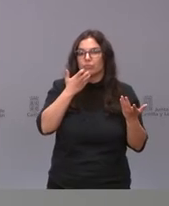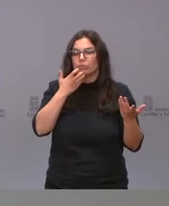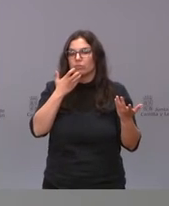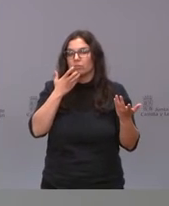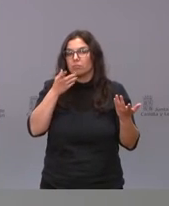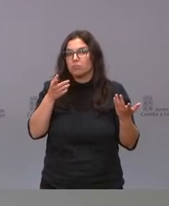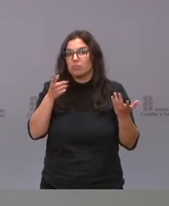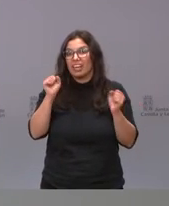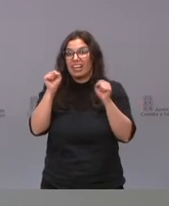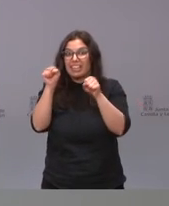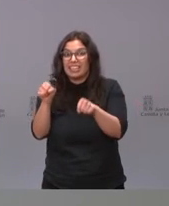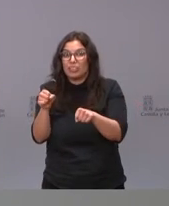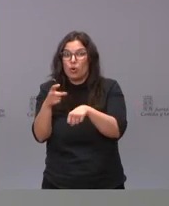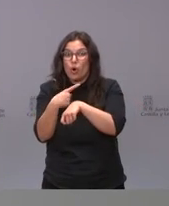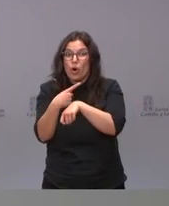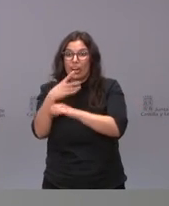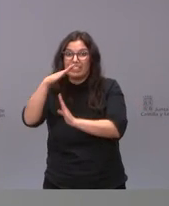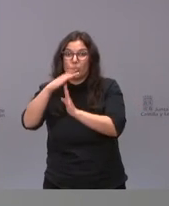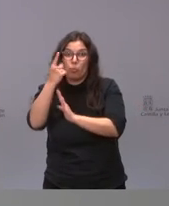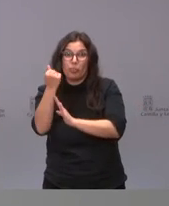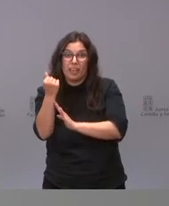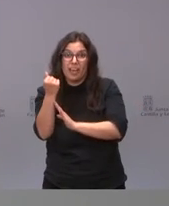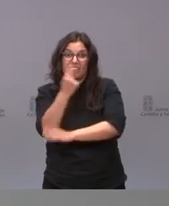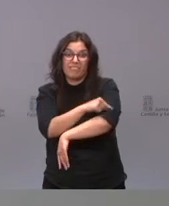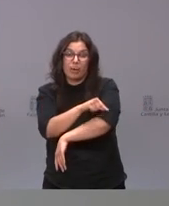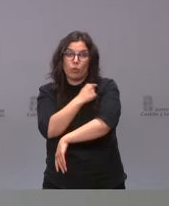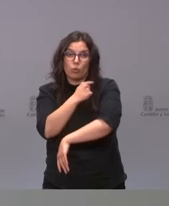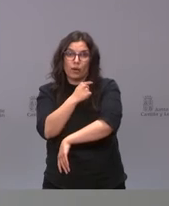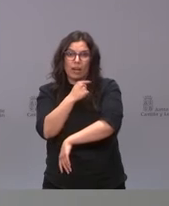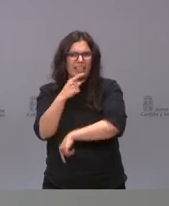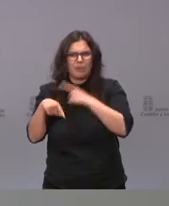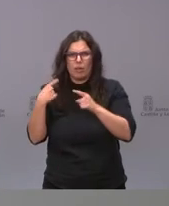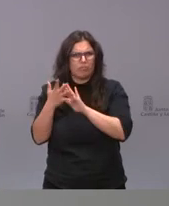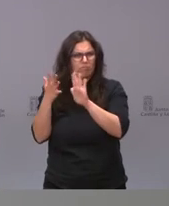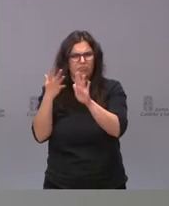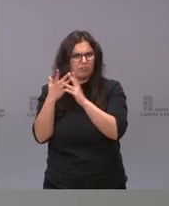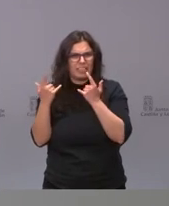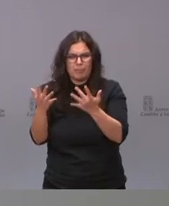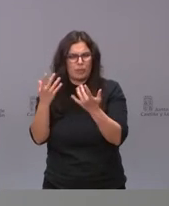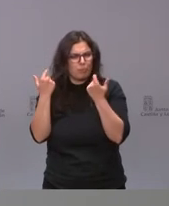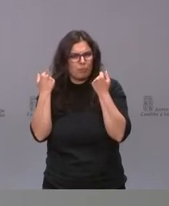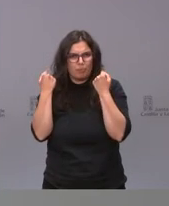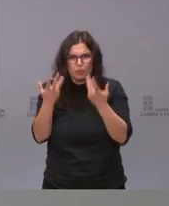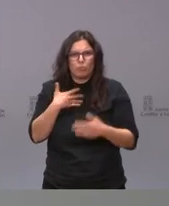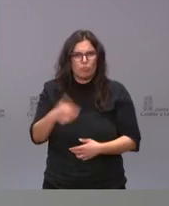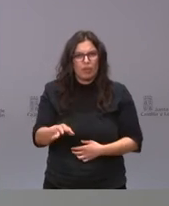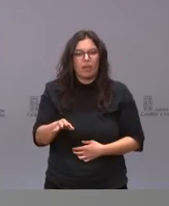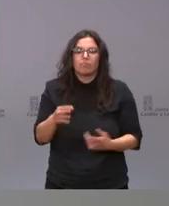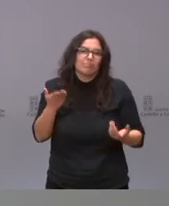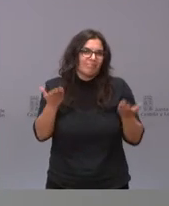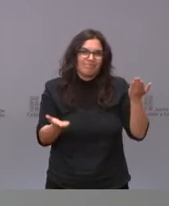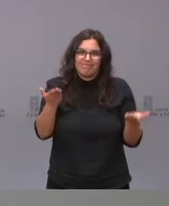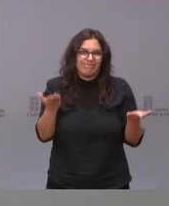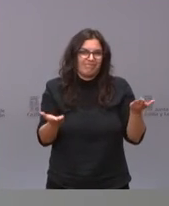retraso unas horas un día una vacunación que vamos a recuperar con toda seguridad pues evidentemente en